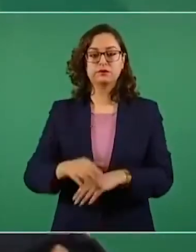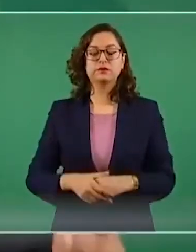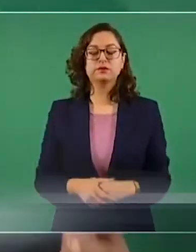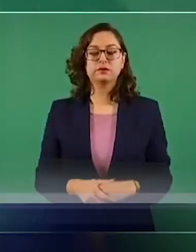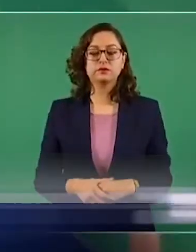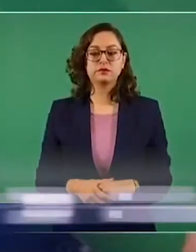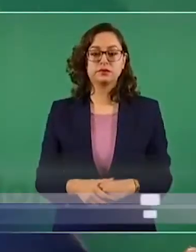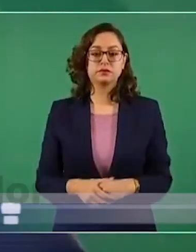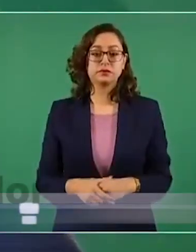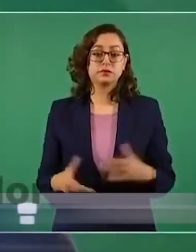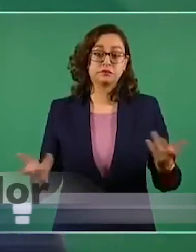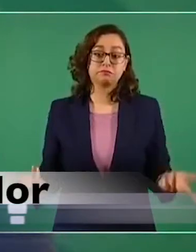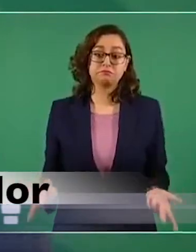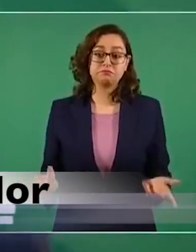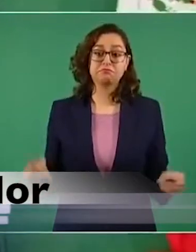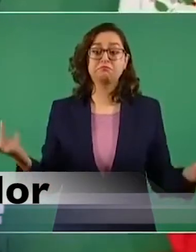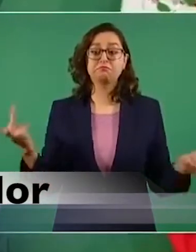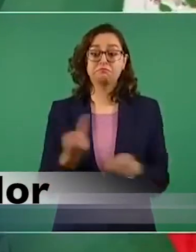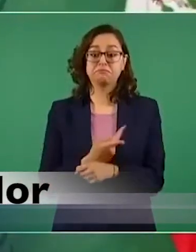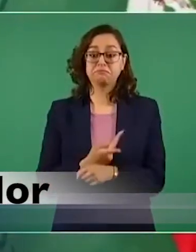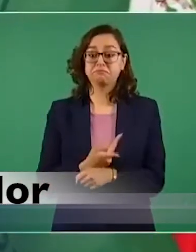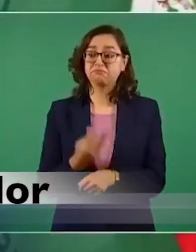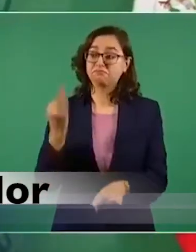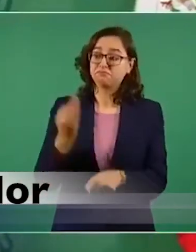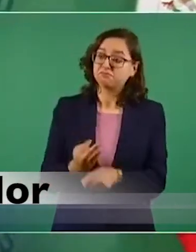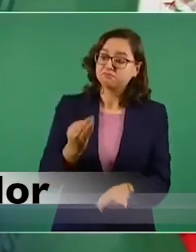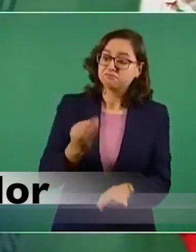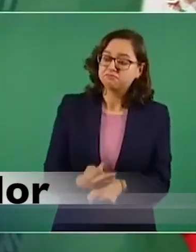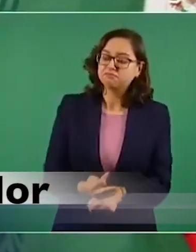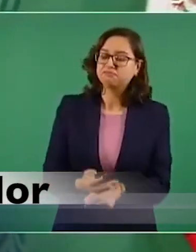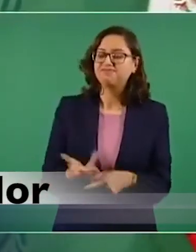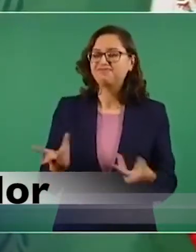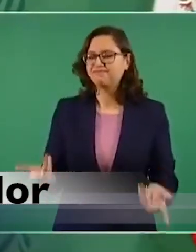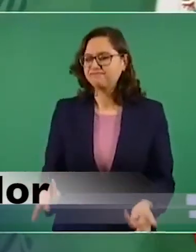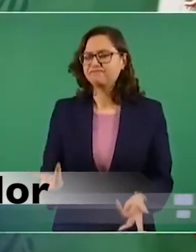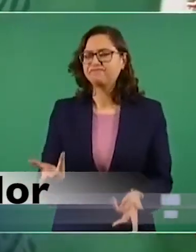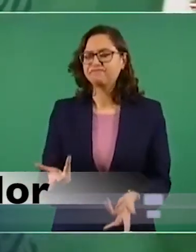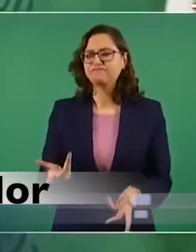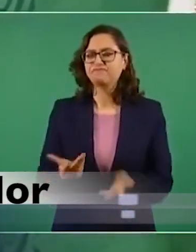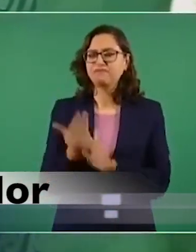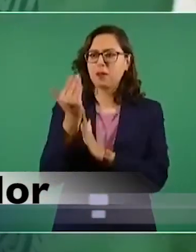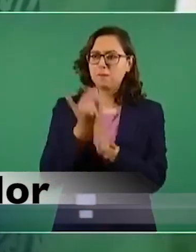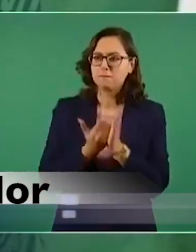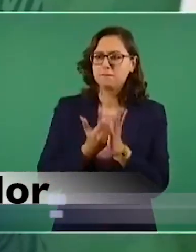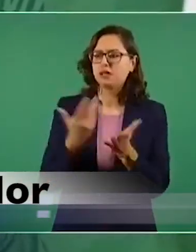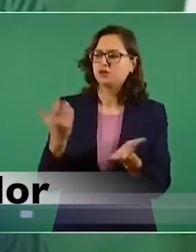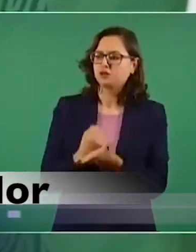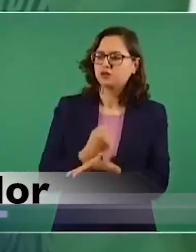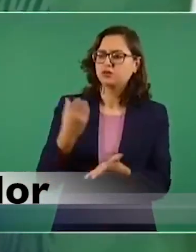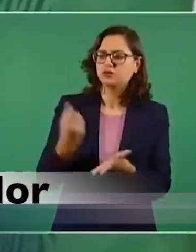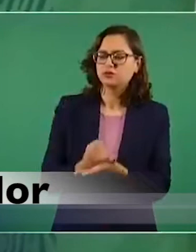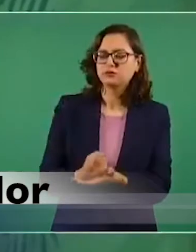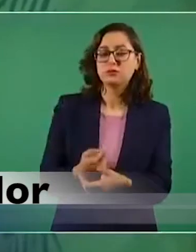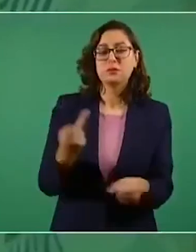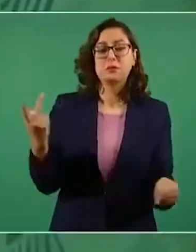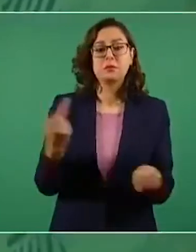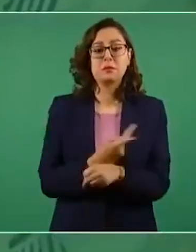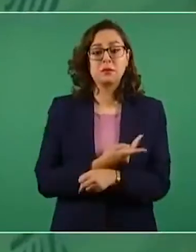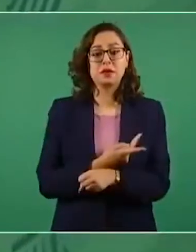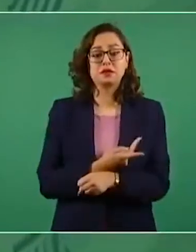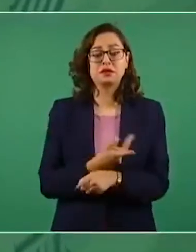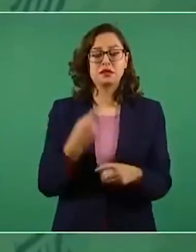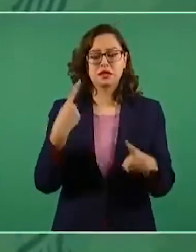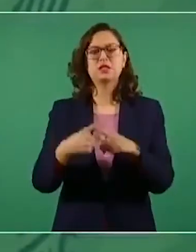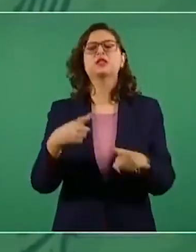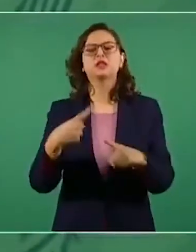Los resultados tienen que ver con una serie de factores, no se puede culpar a